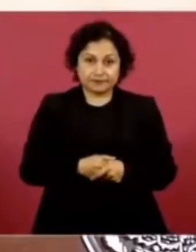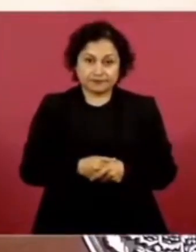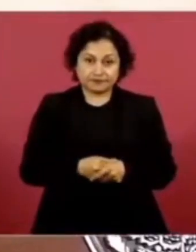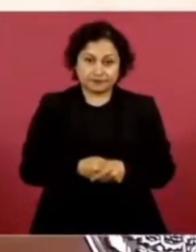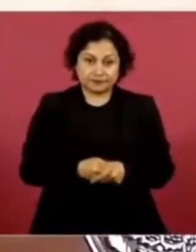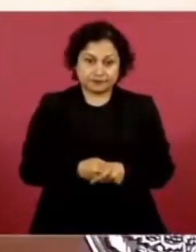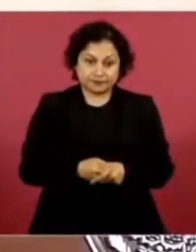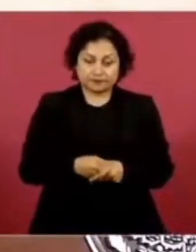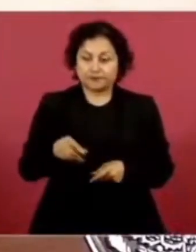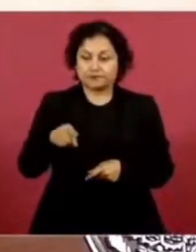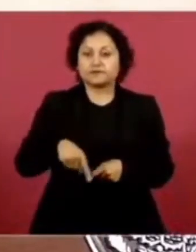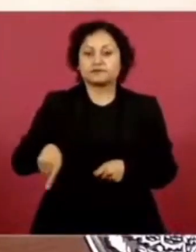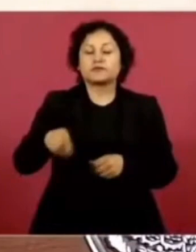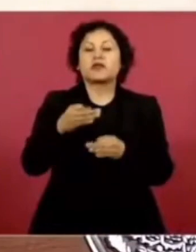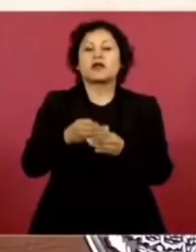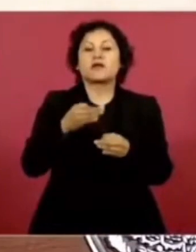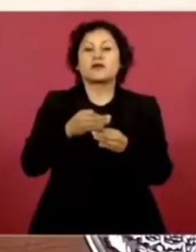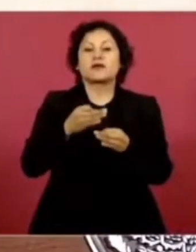celebran celebran